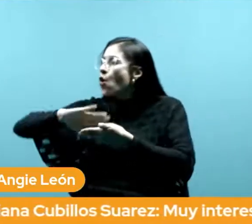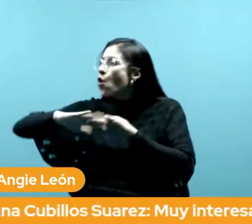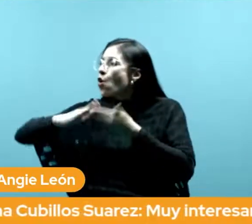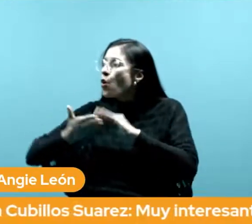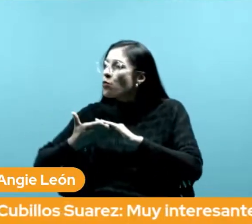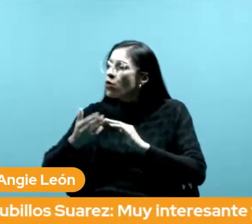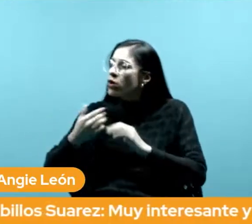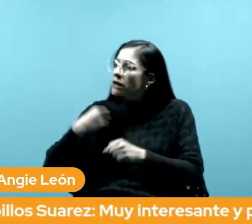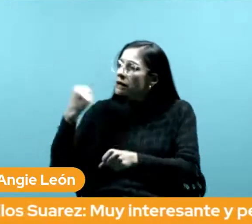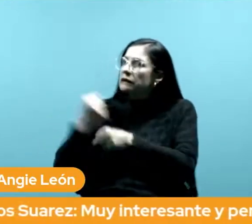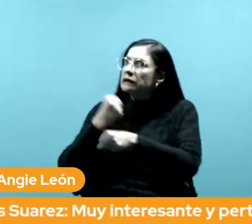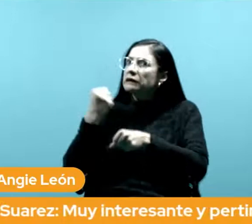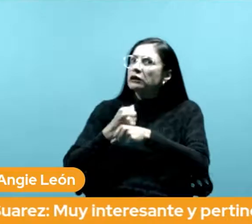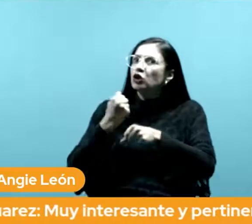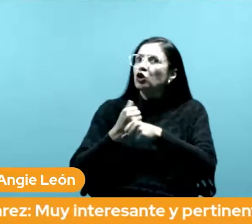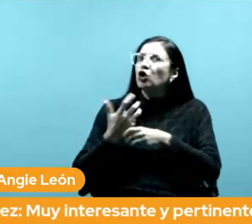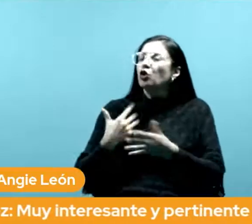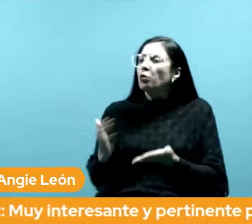son en todo